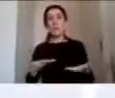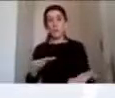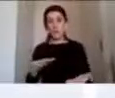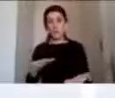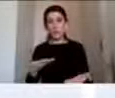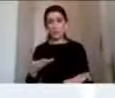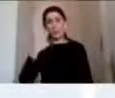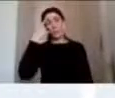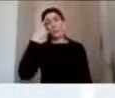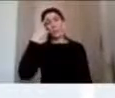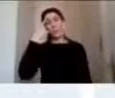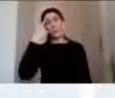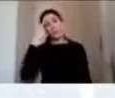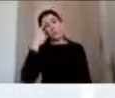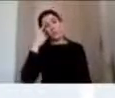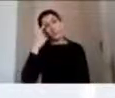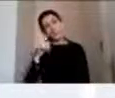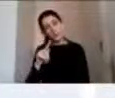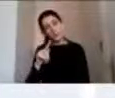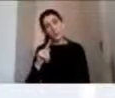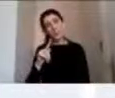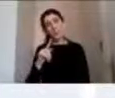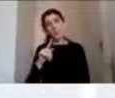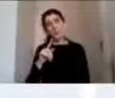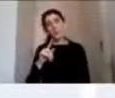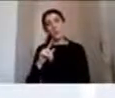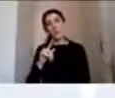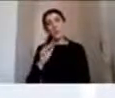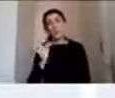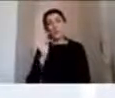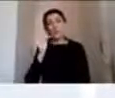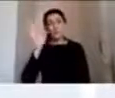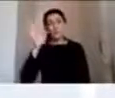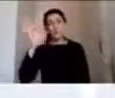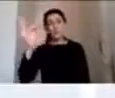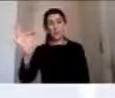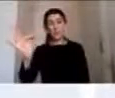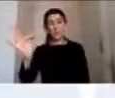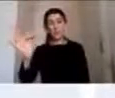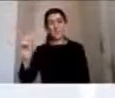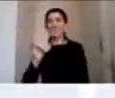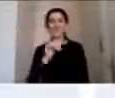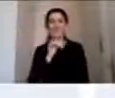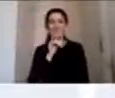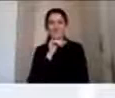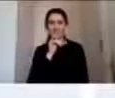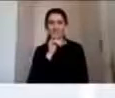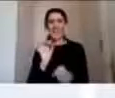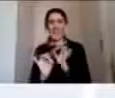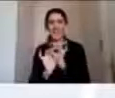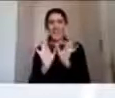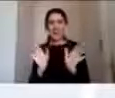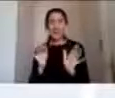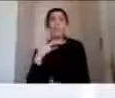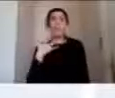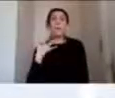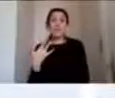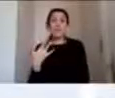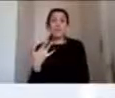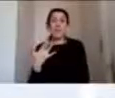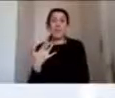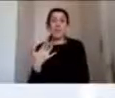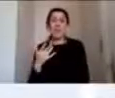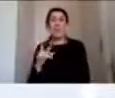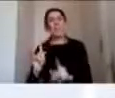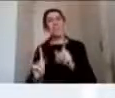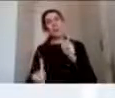embargo lo que podemos esperar a largo plazo es menos conocido ¿y por qué? porque depende en gran medida de